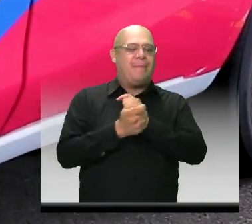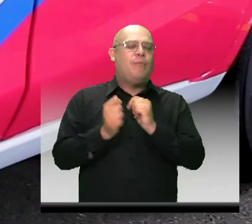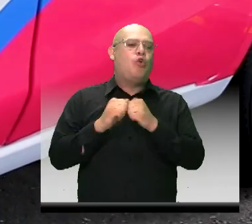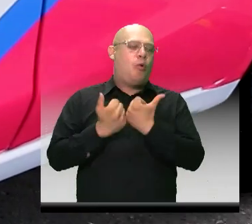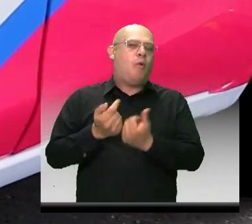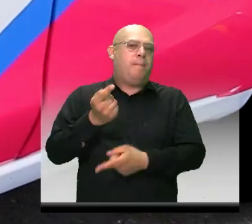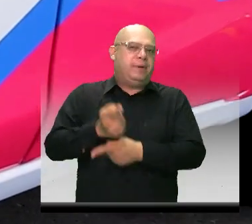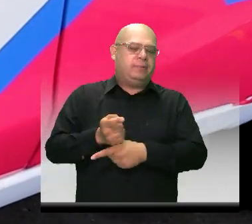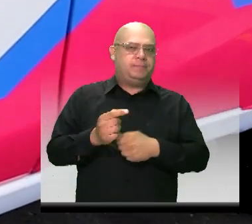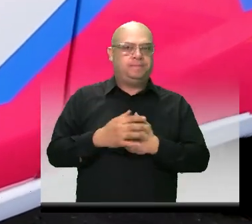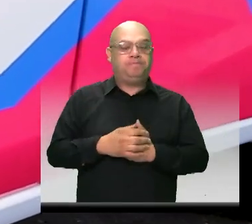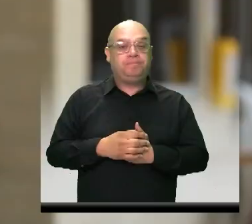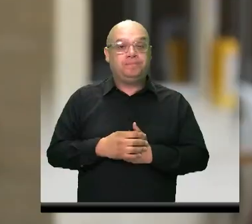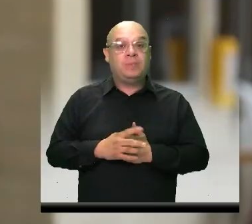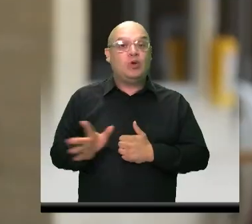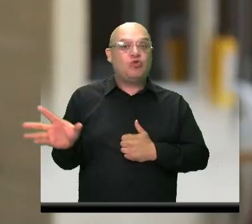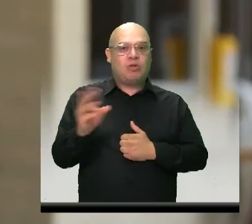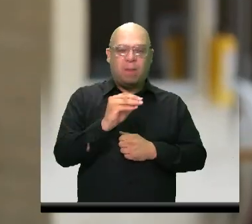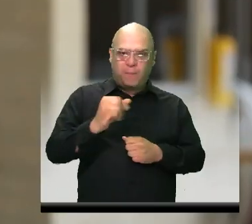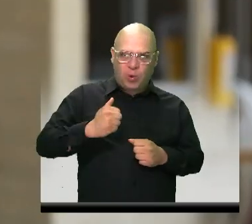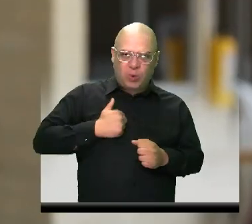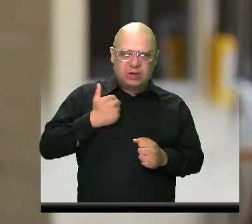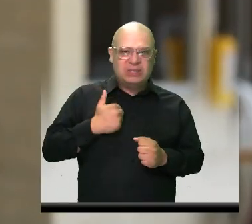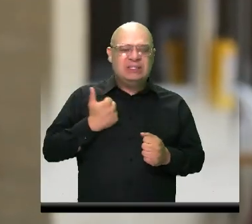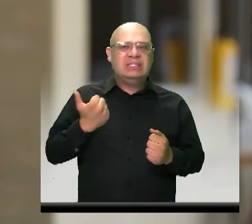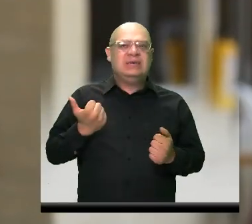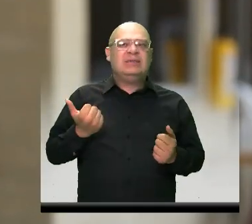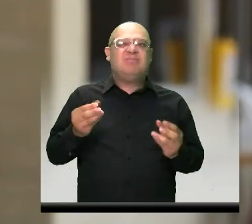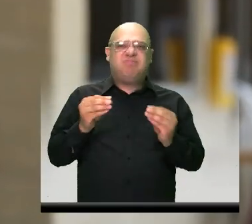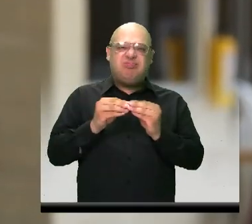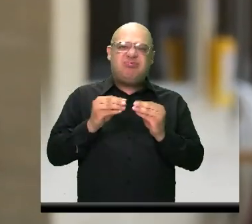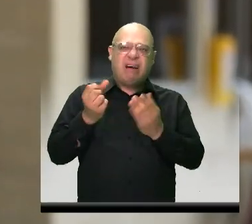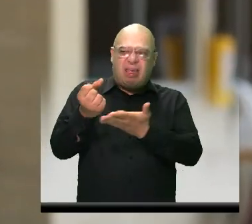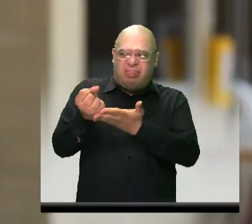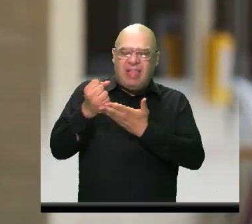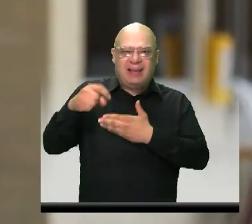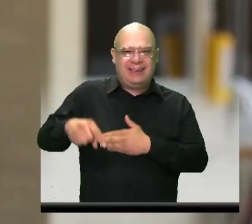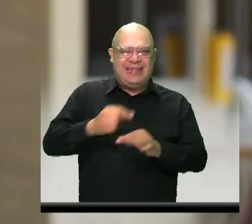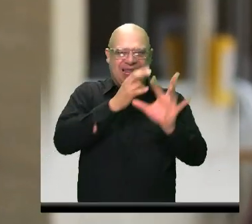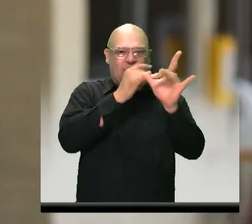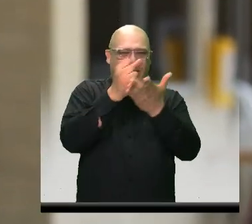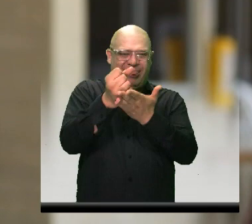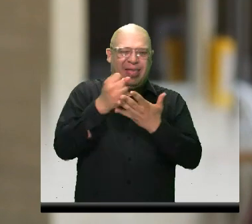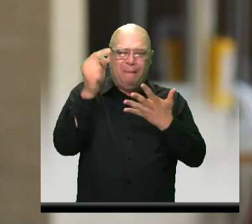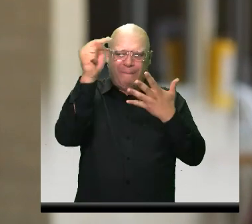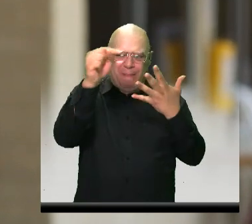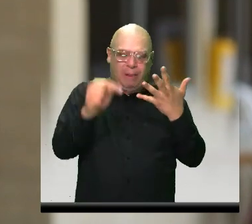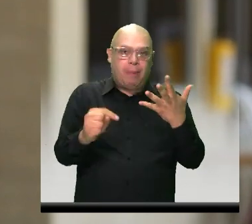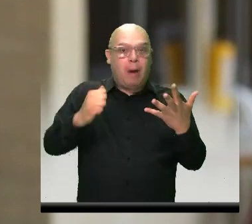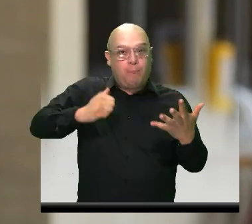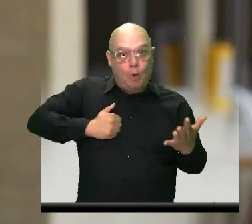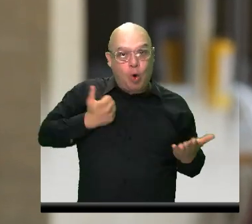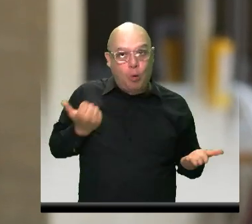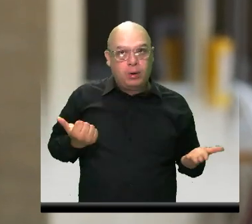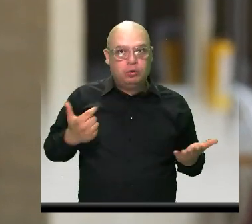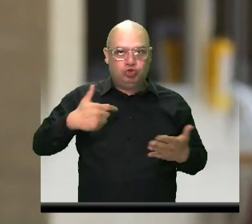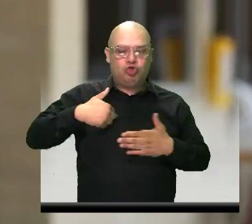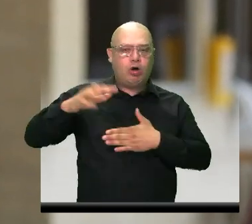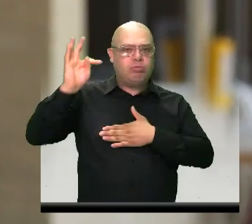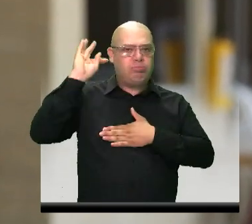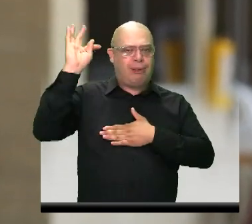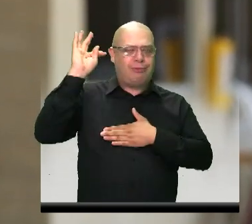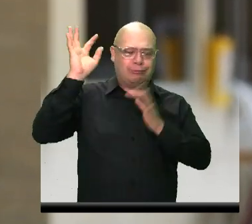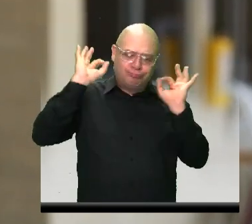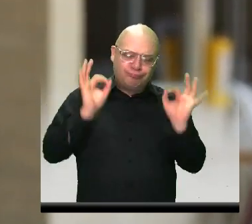Debemos de aprovechar todo lo que nos facilite el municipio, porque de verdad soy testigo que es muy buena la